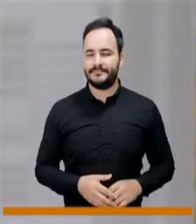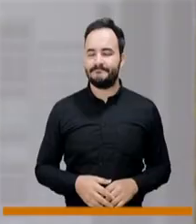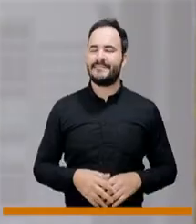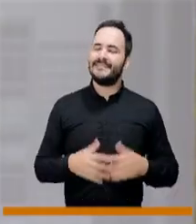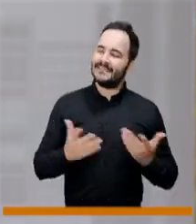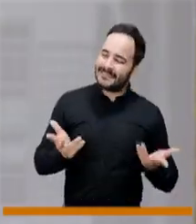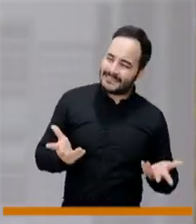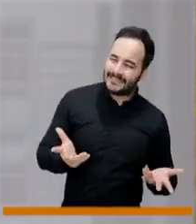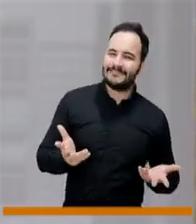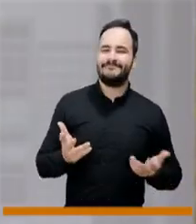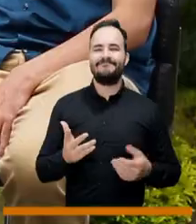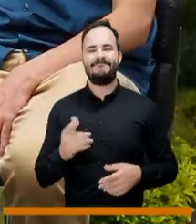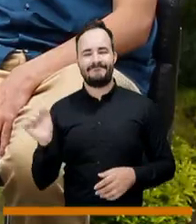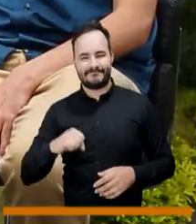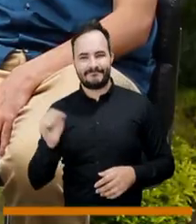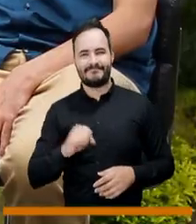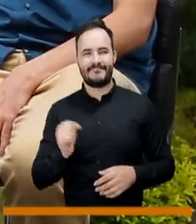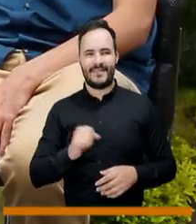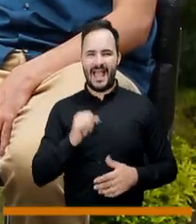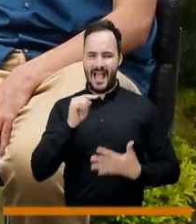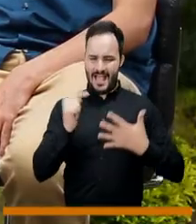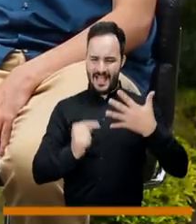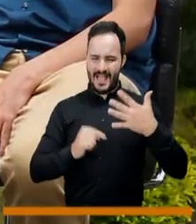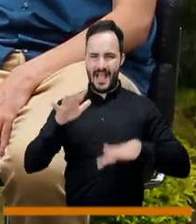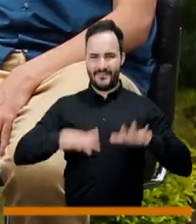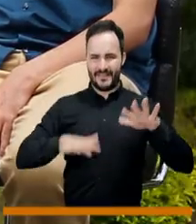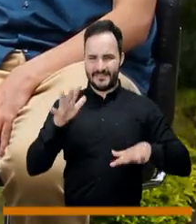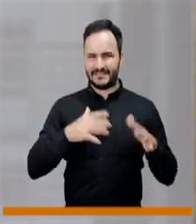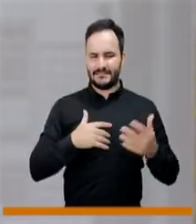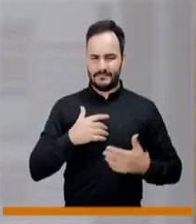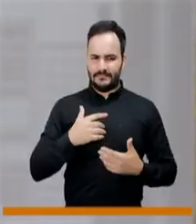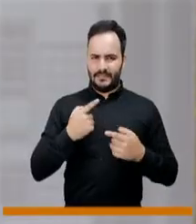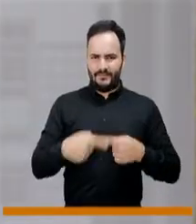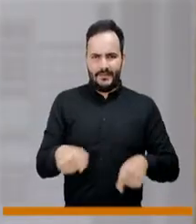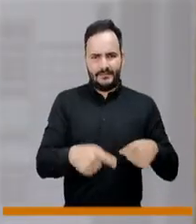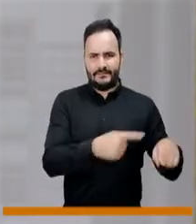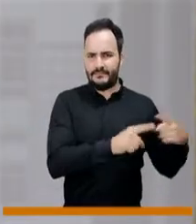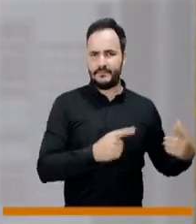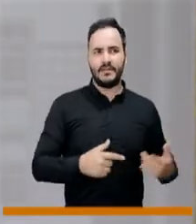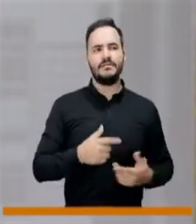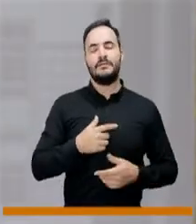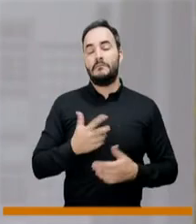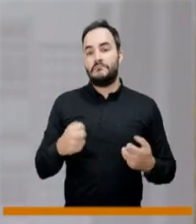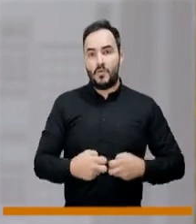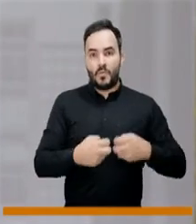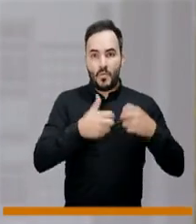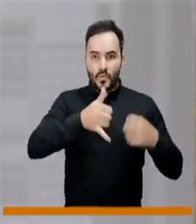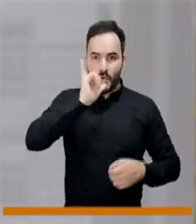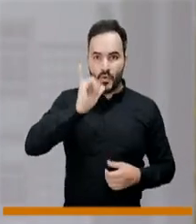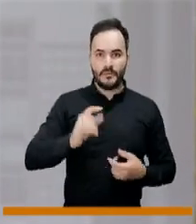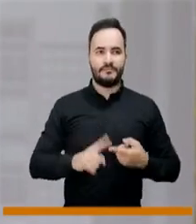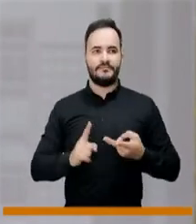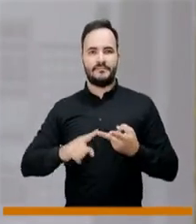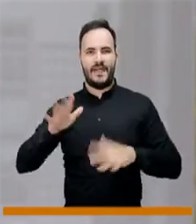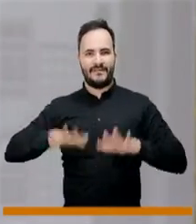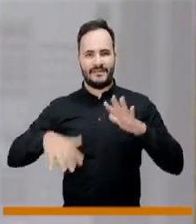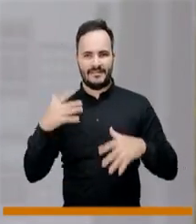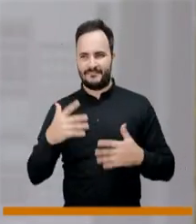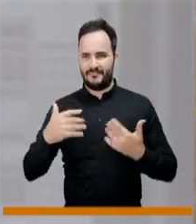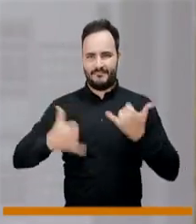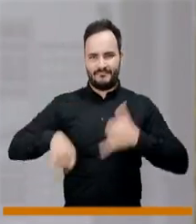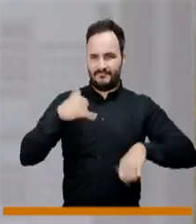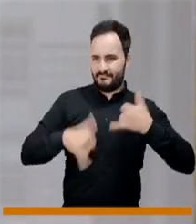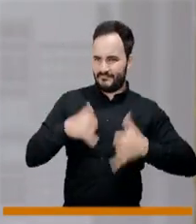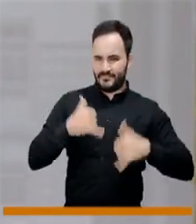ludopatías, nomofobias, la autoimagen, el consumo de bebidas energizantes y ahora con estas nuevas